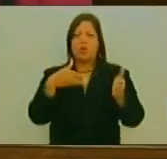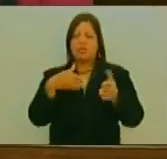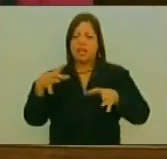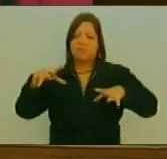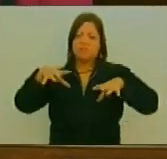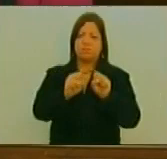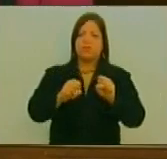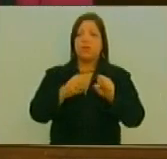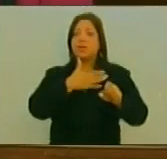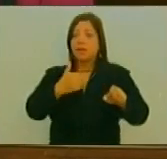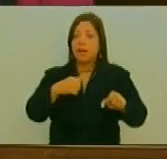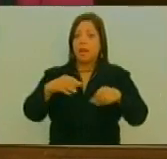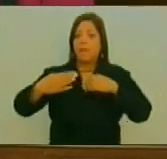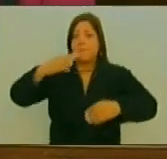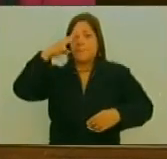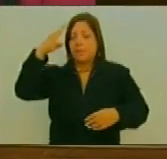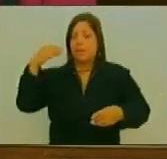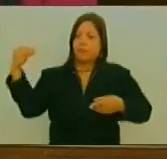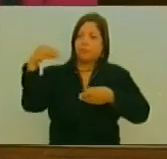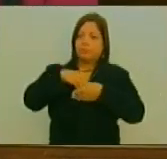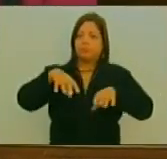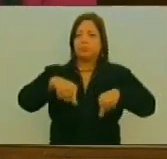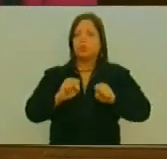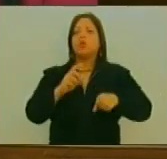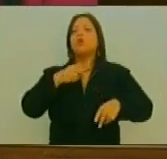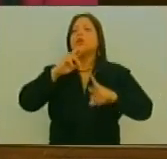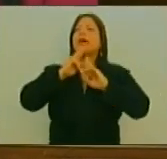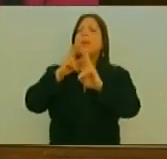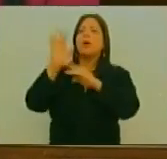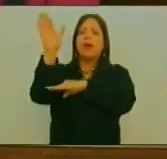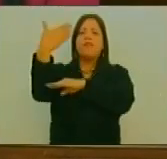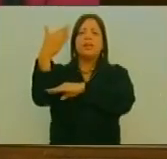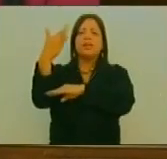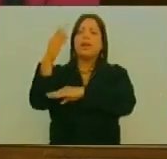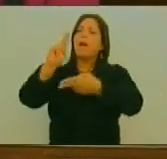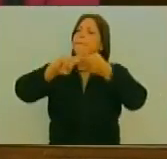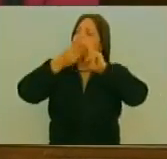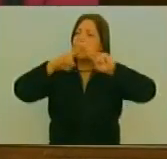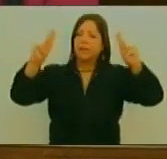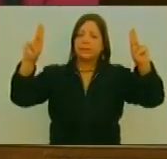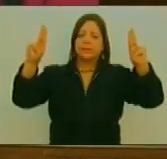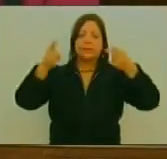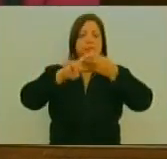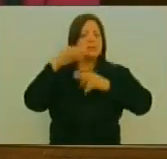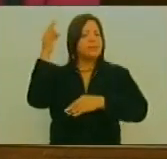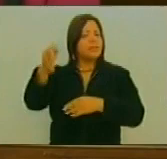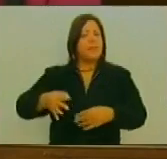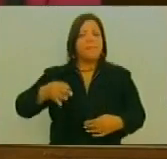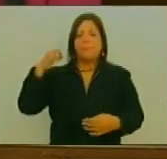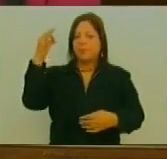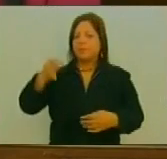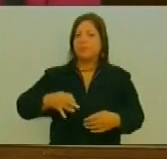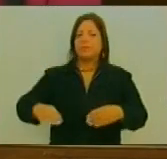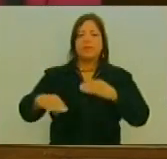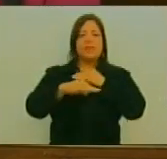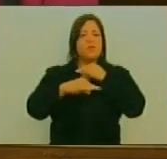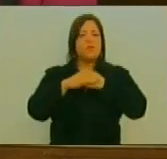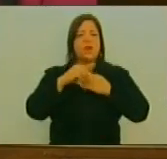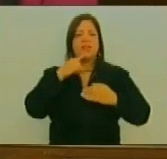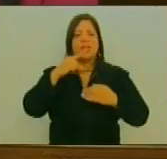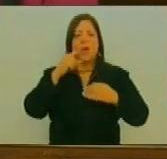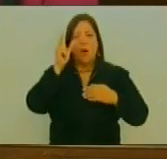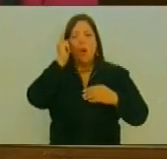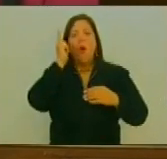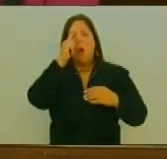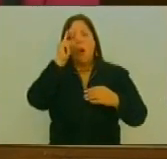Intervención Militar A Nuestra Patria Nuestra Respuesta Y Nuestra Bandera Es La Paz Por Siempre Como Dijo Mahatma